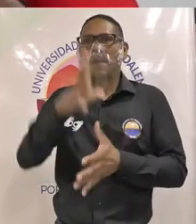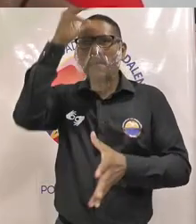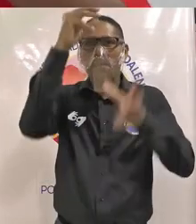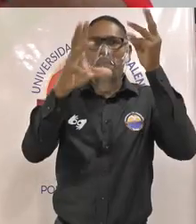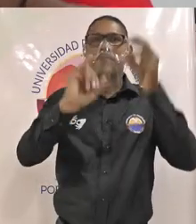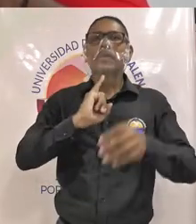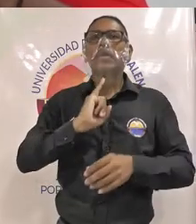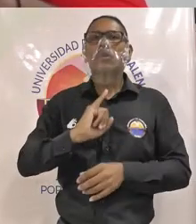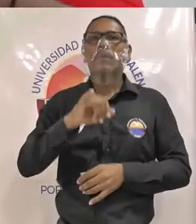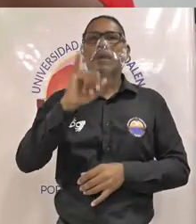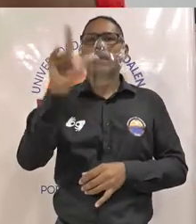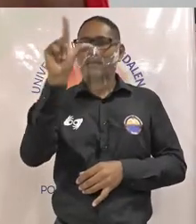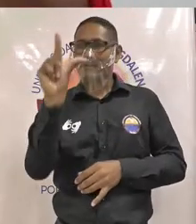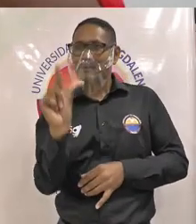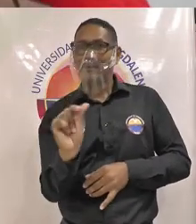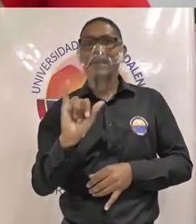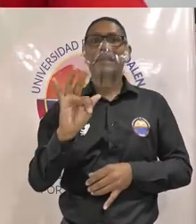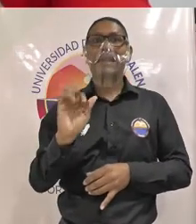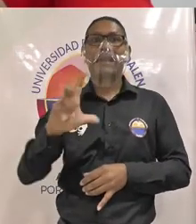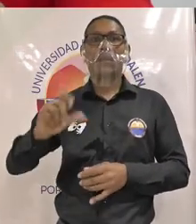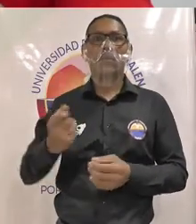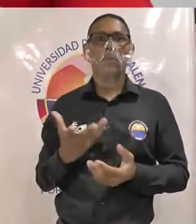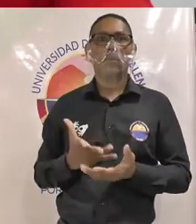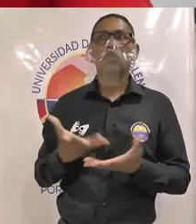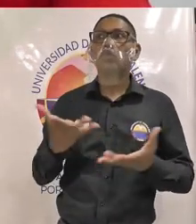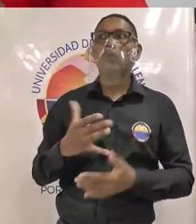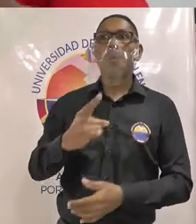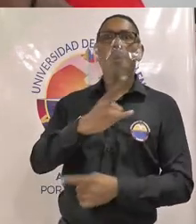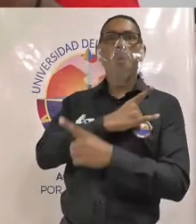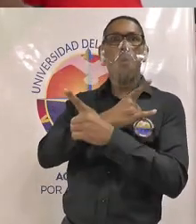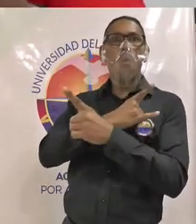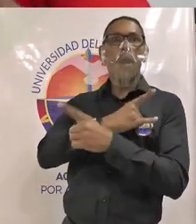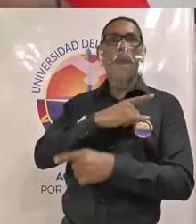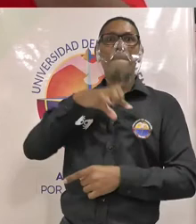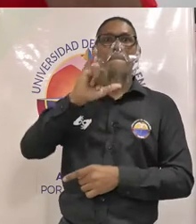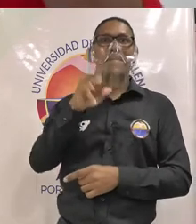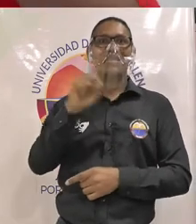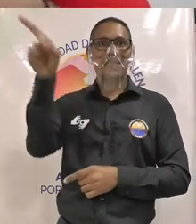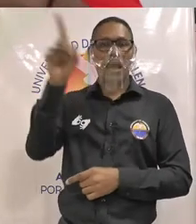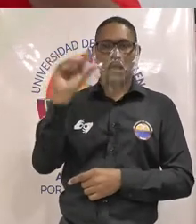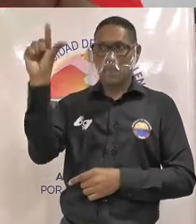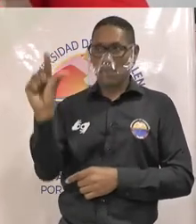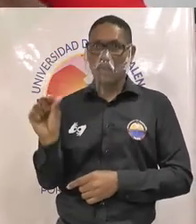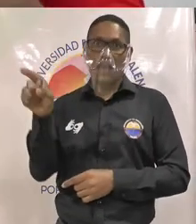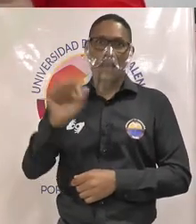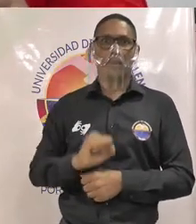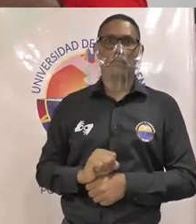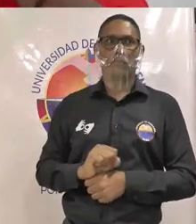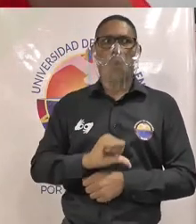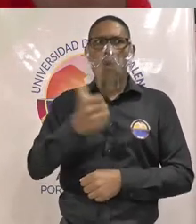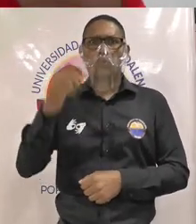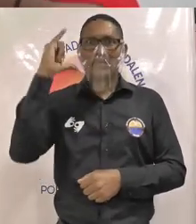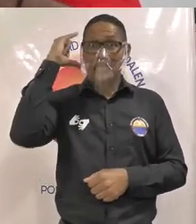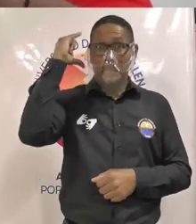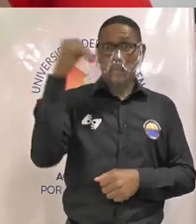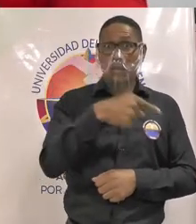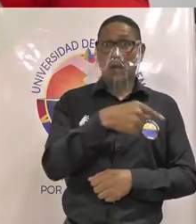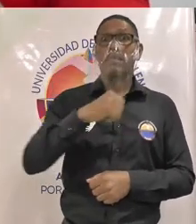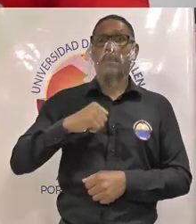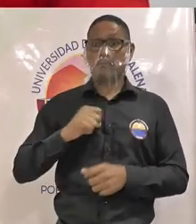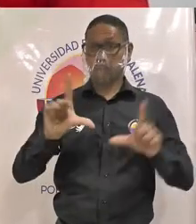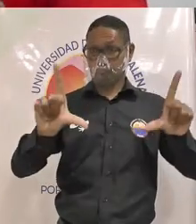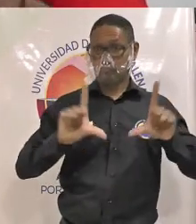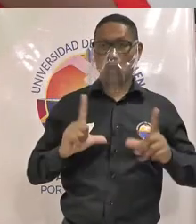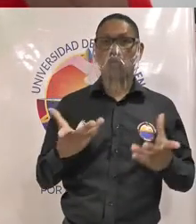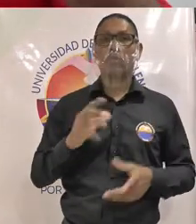a la nueva doble titulación que se está haciendo en la Universidad de Salerno, Italia así como el programa de psicología por ejemplo que tiene también doble titulación